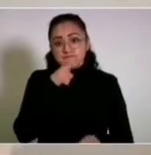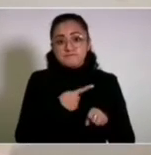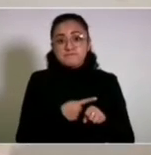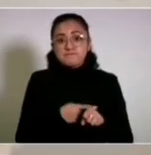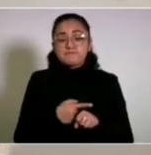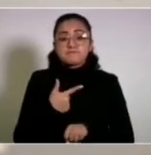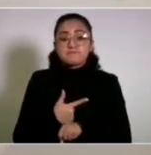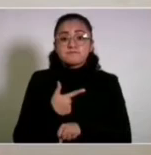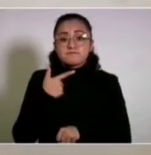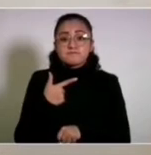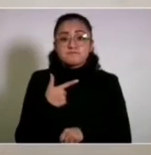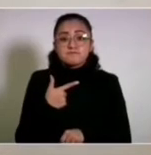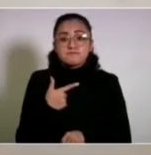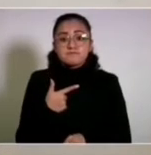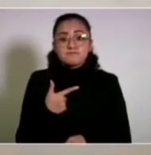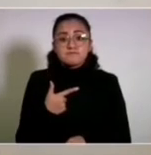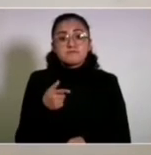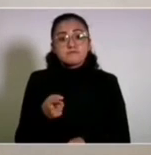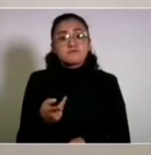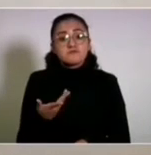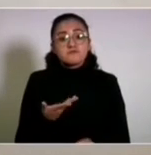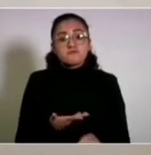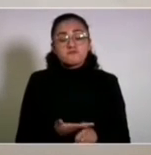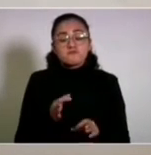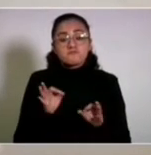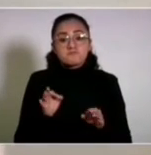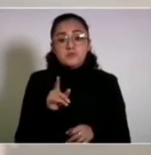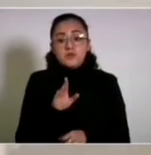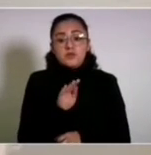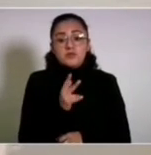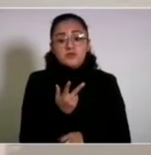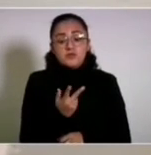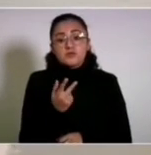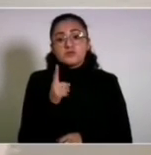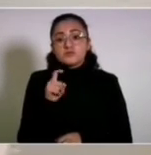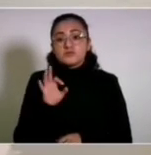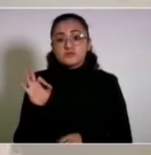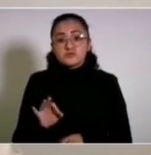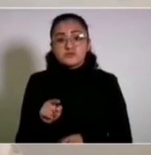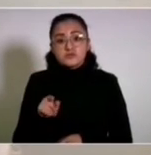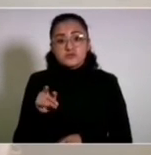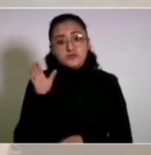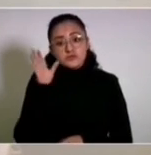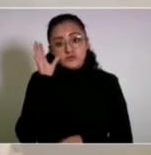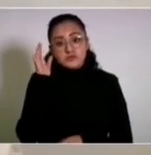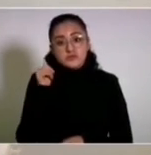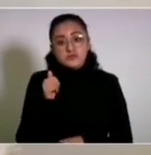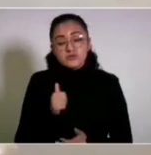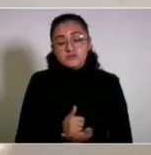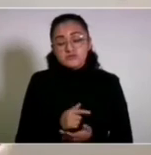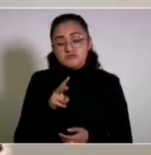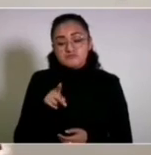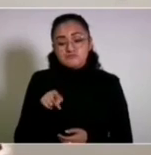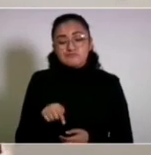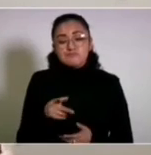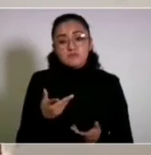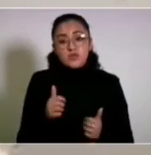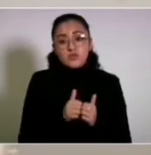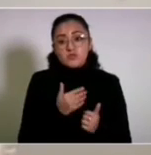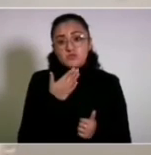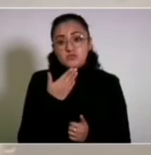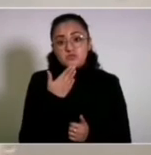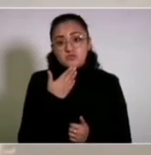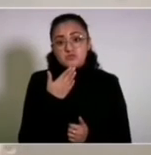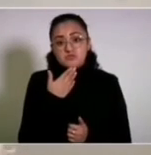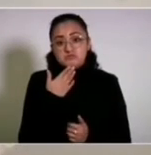enfermedad grave es muy efectiva entre el 98% y el 100%. Son chinas, gobernador, pero con muy